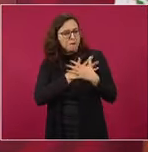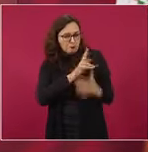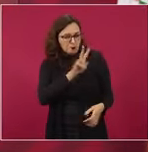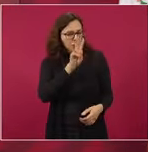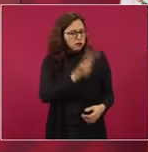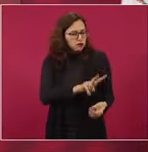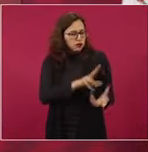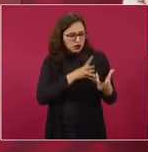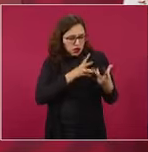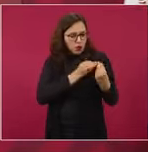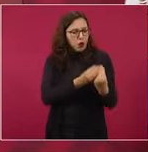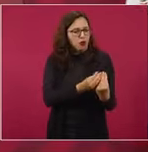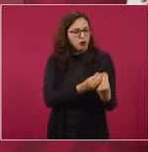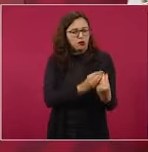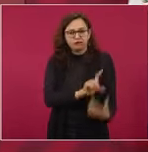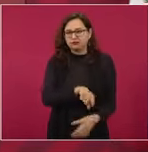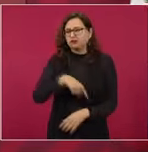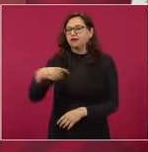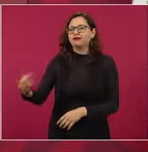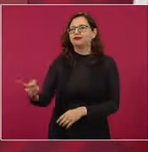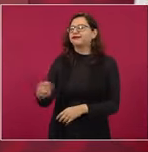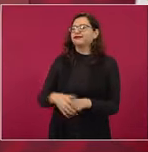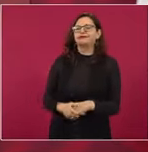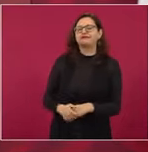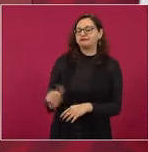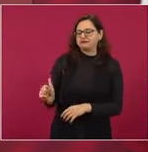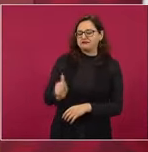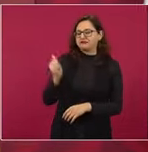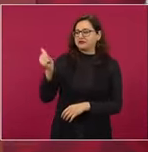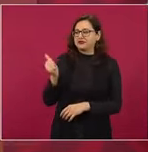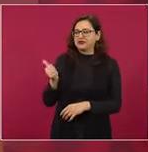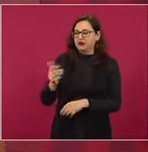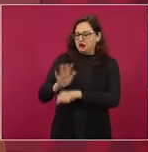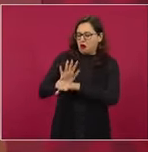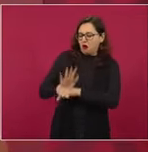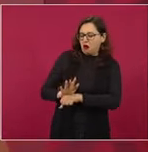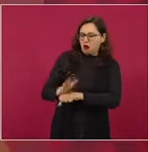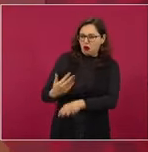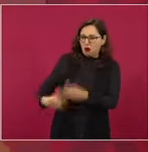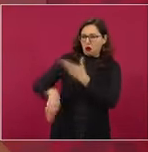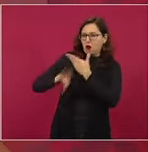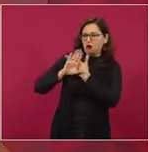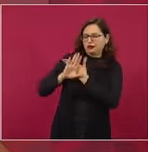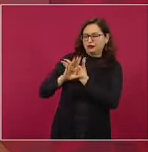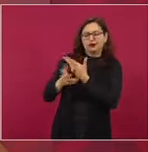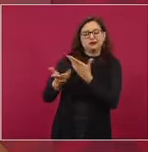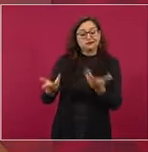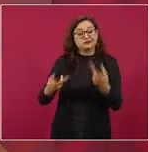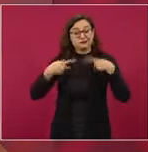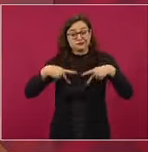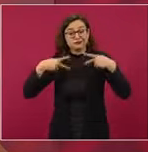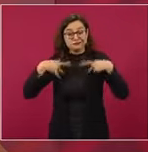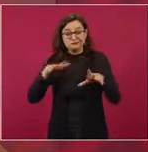utilizar al pueblo y oprimirlo y aplastarlo.